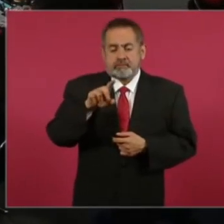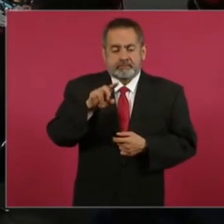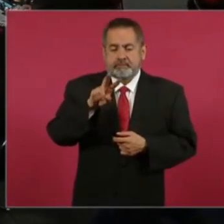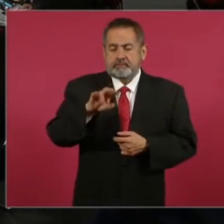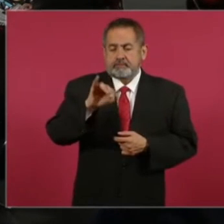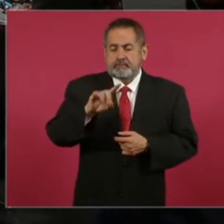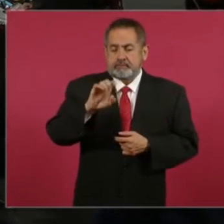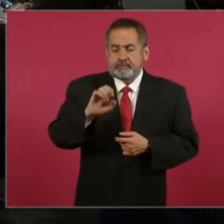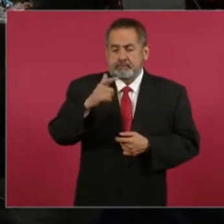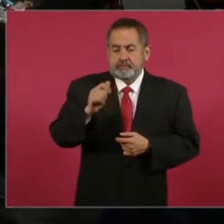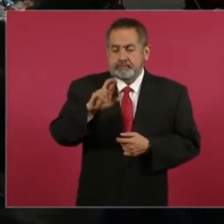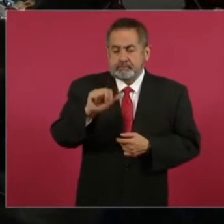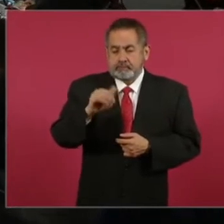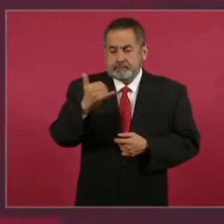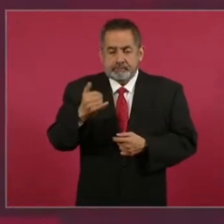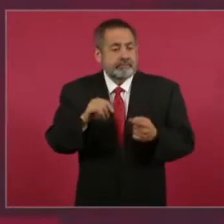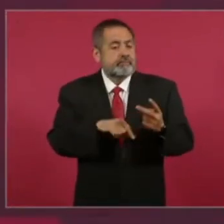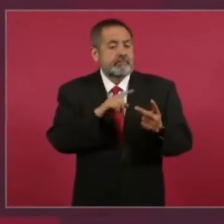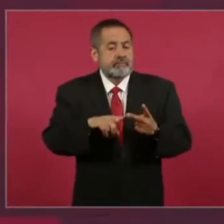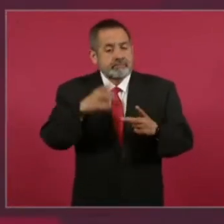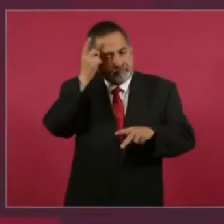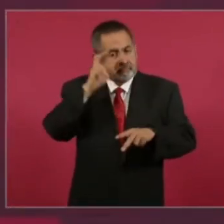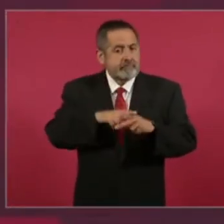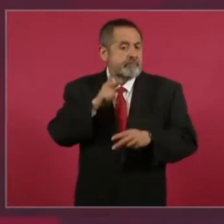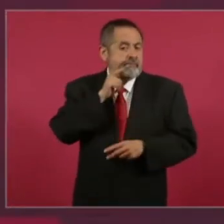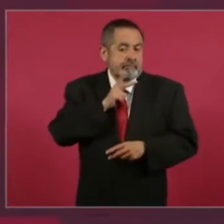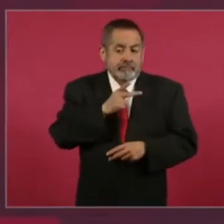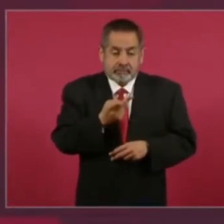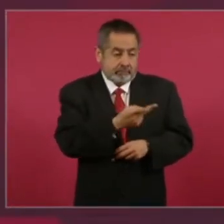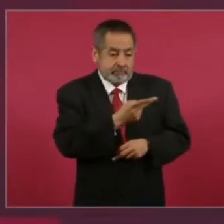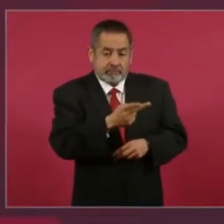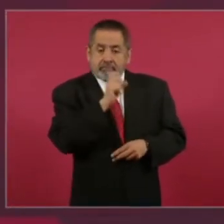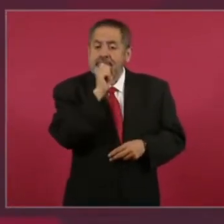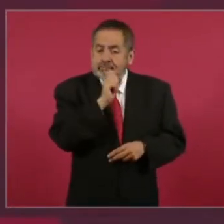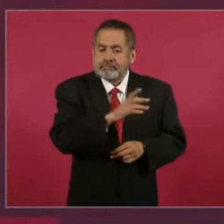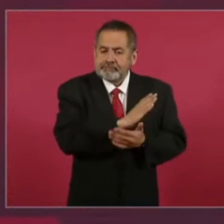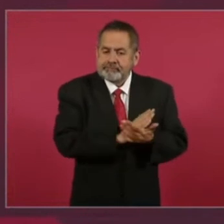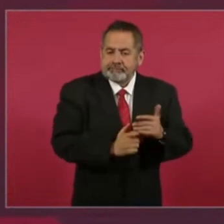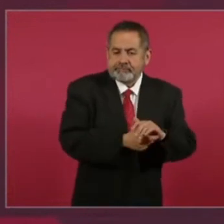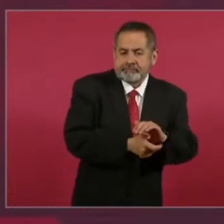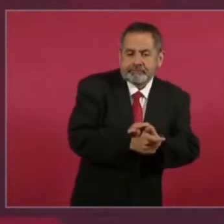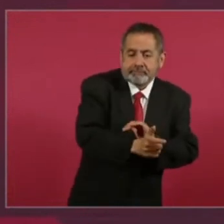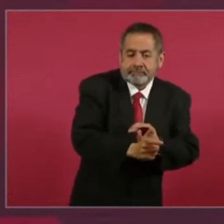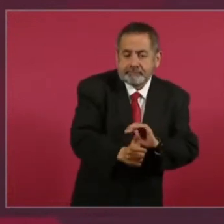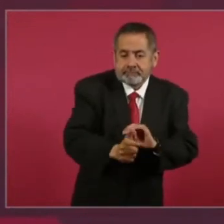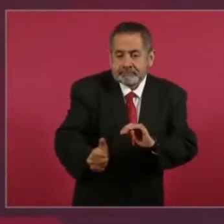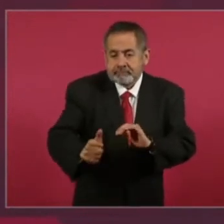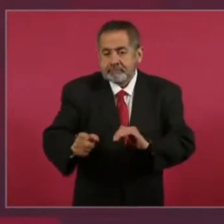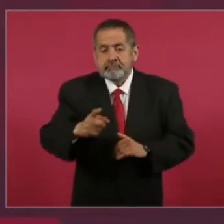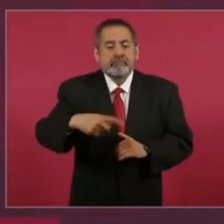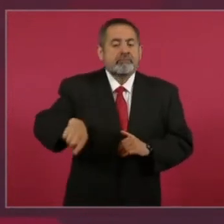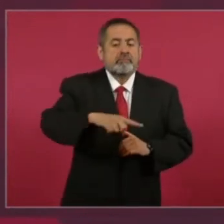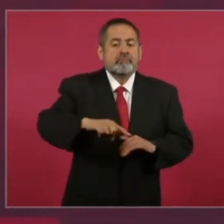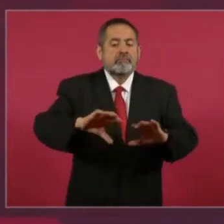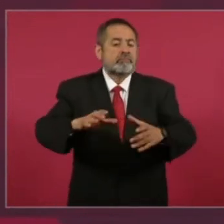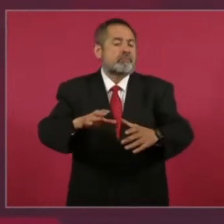el director de Pemex le entregan también moches a los legisladores del PAN